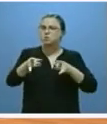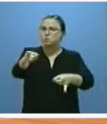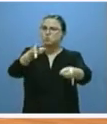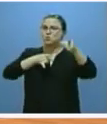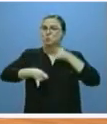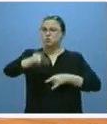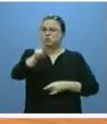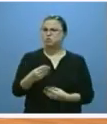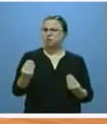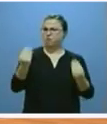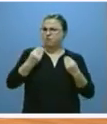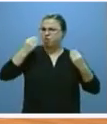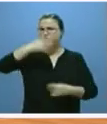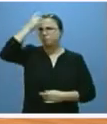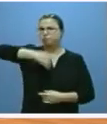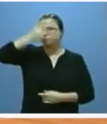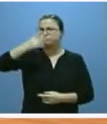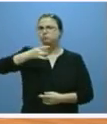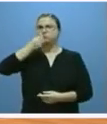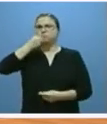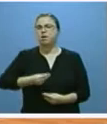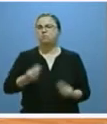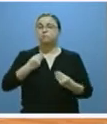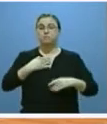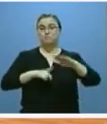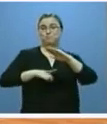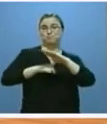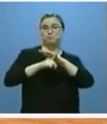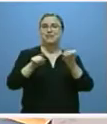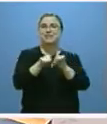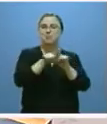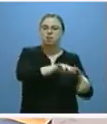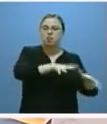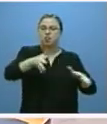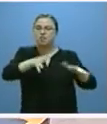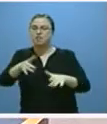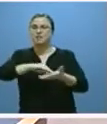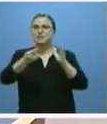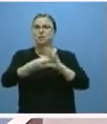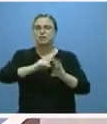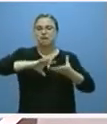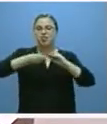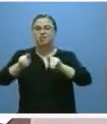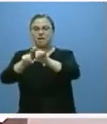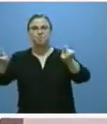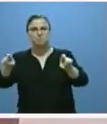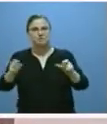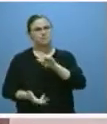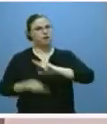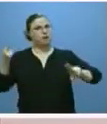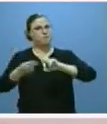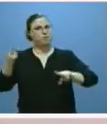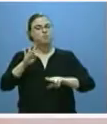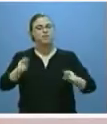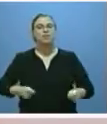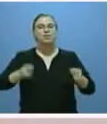a personas formadas creativas e innovadoras acelerar la transformación y adaptación tecnológica de las empresas impulsar